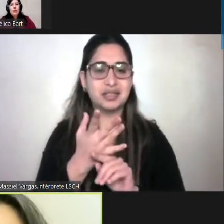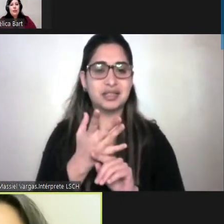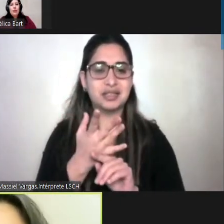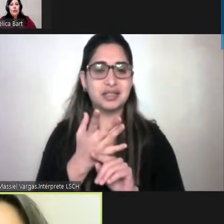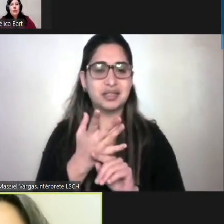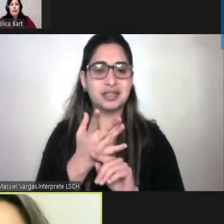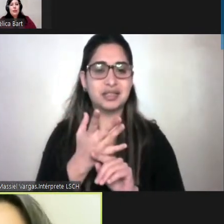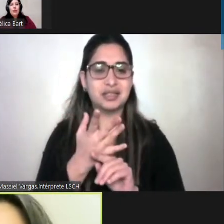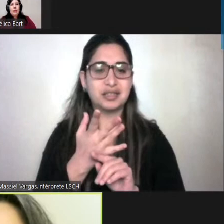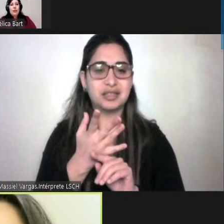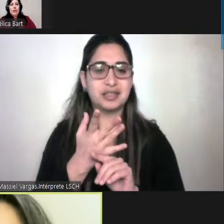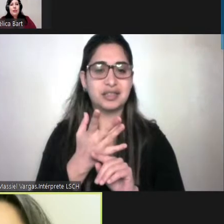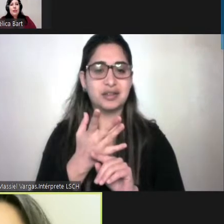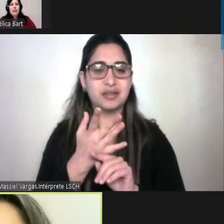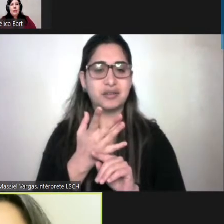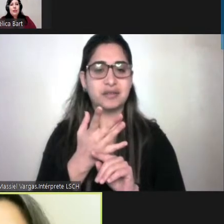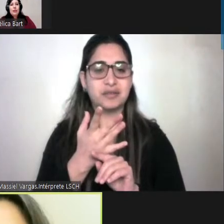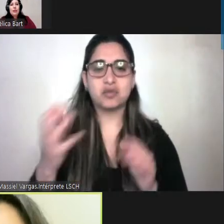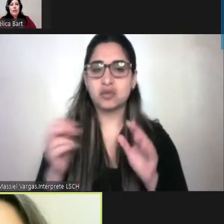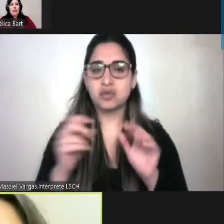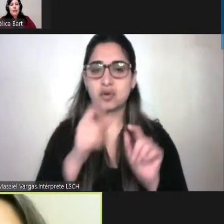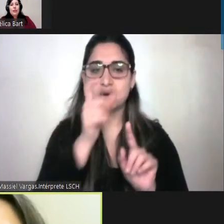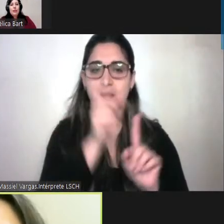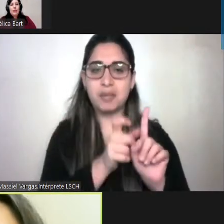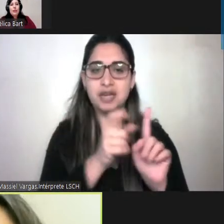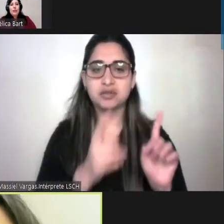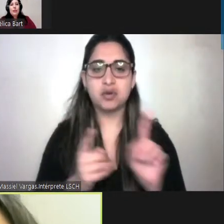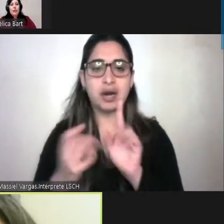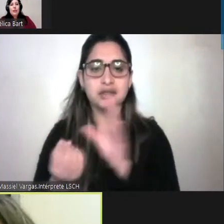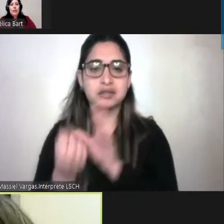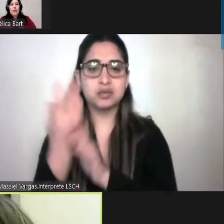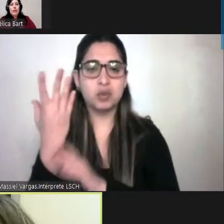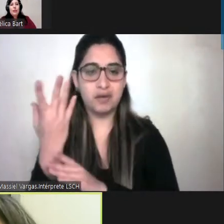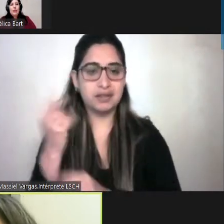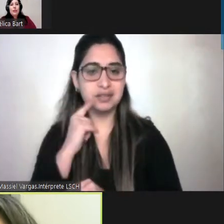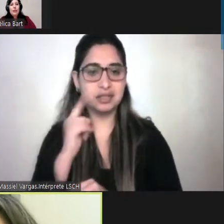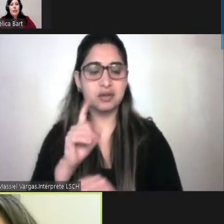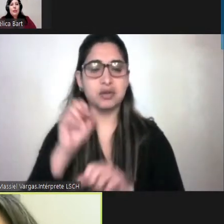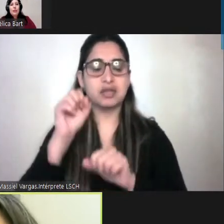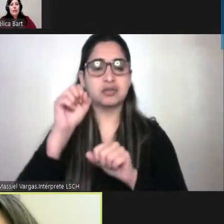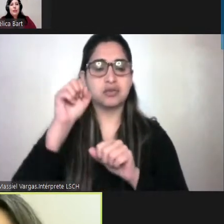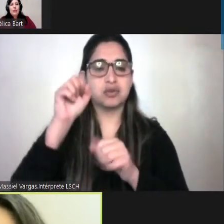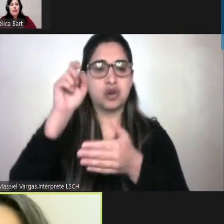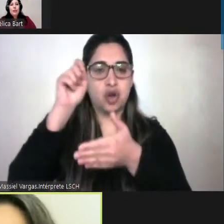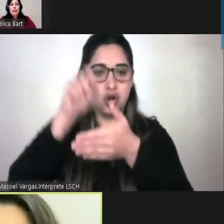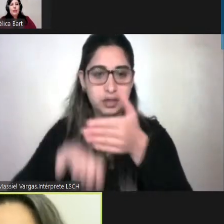no son sino que son especialmente contratados para esta función